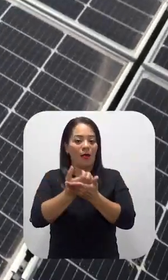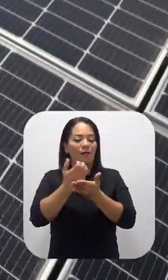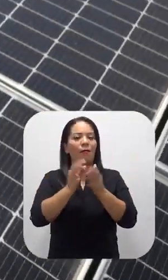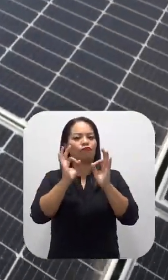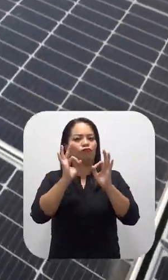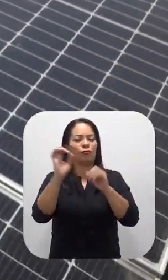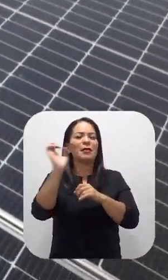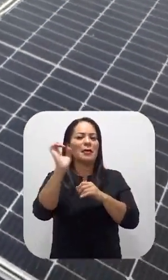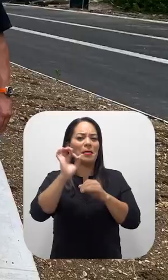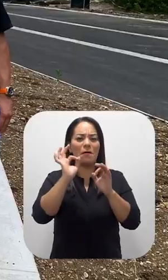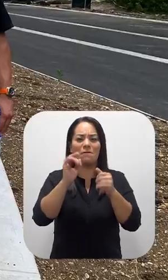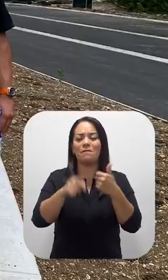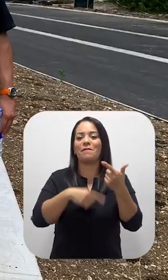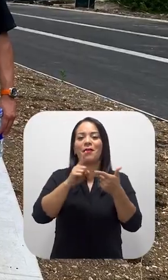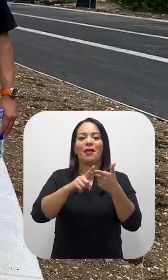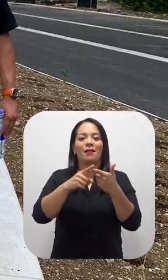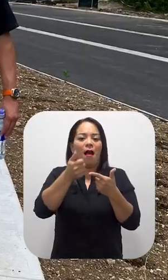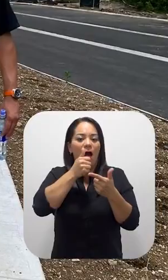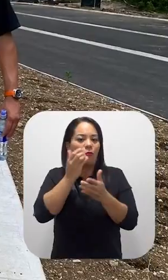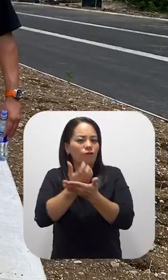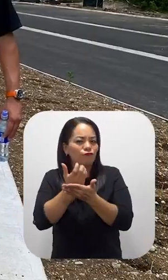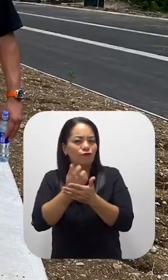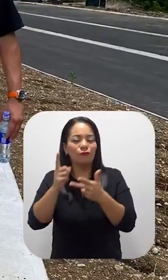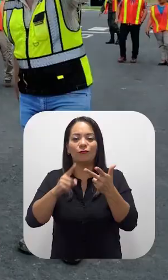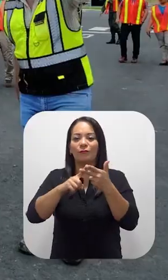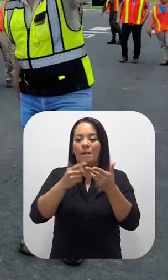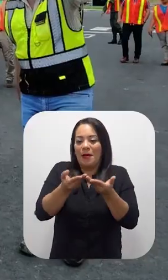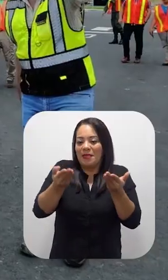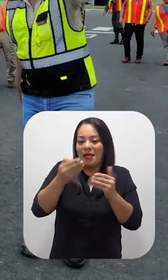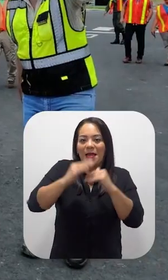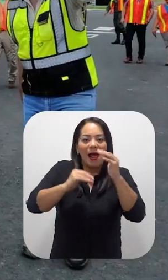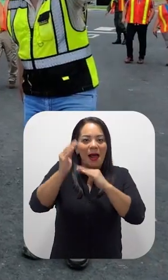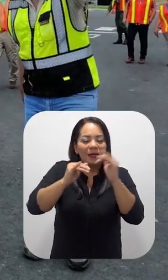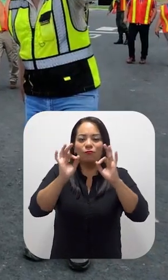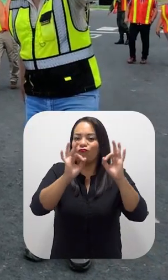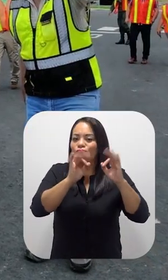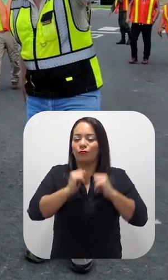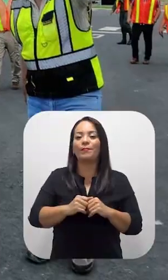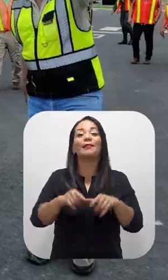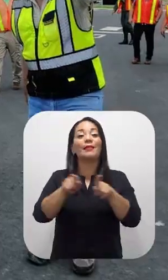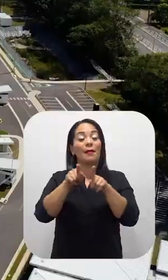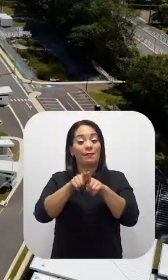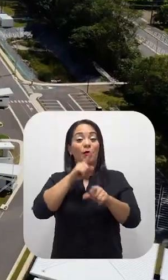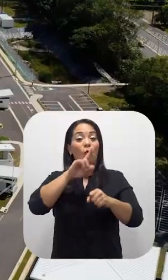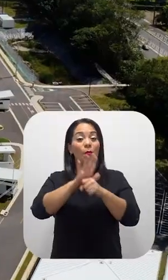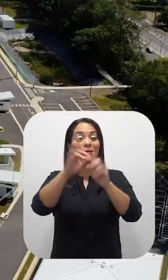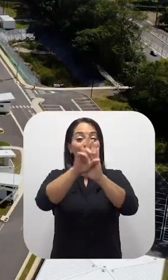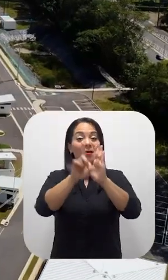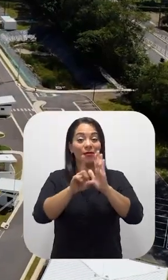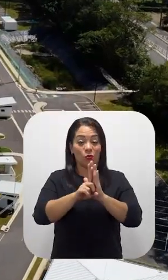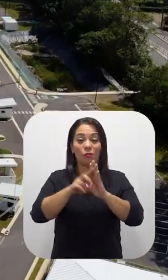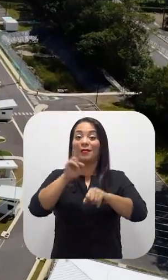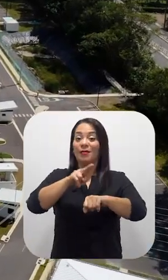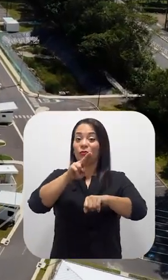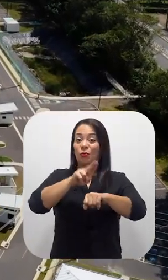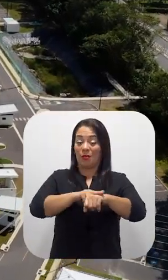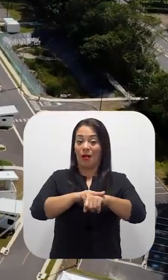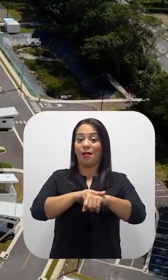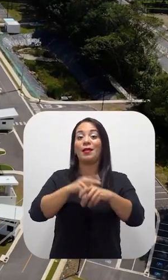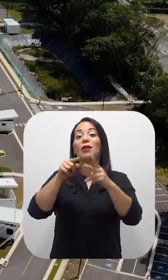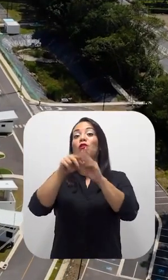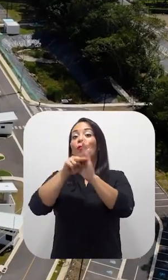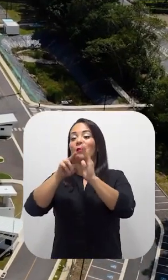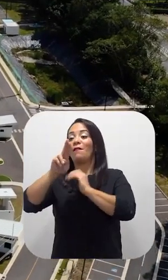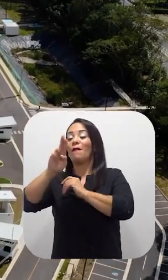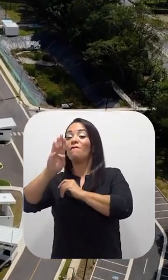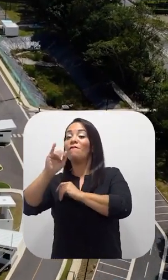consumo de energía, agua y recursos en materiales de construcción. Asimismo, ha dado cumplimiento a la legislación nacional y